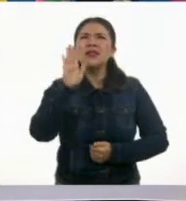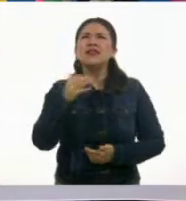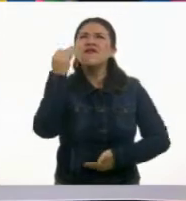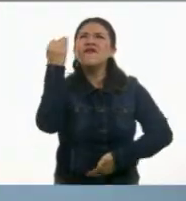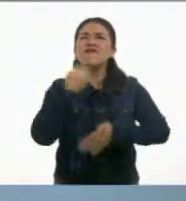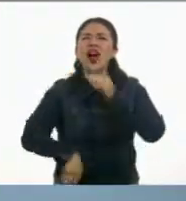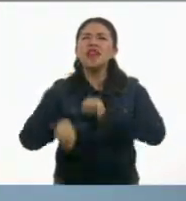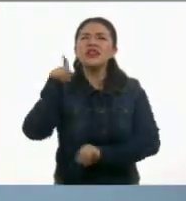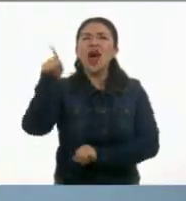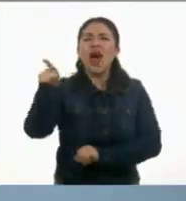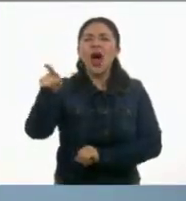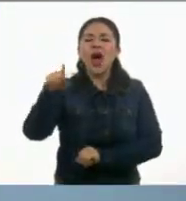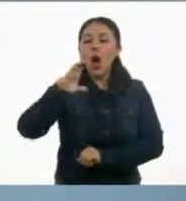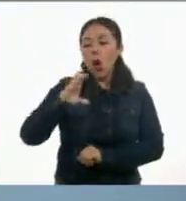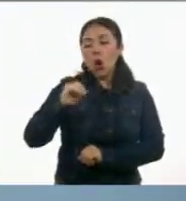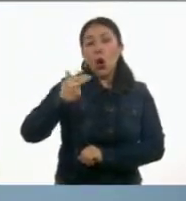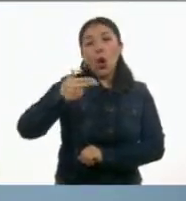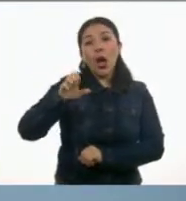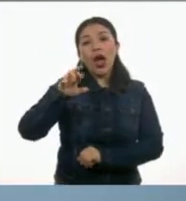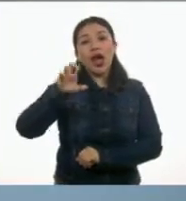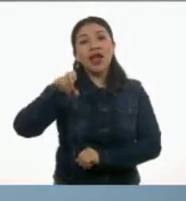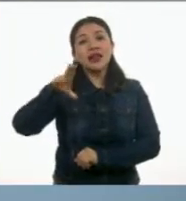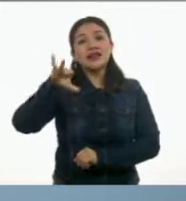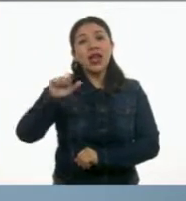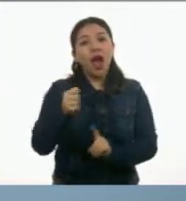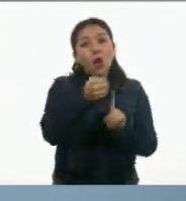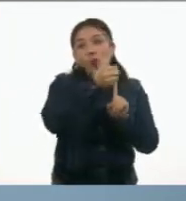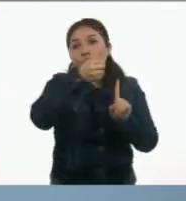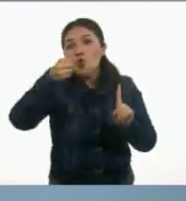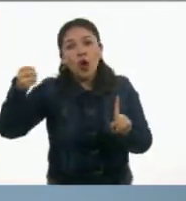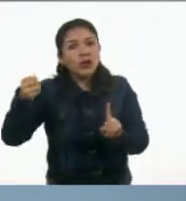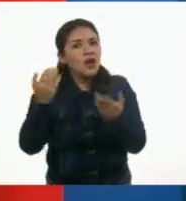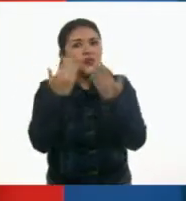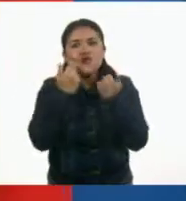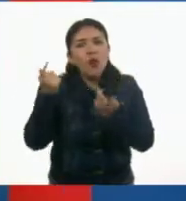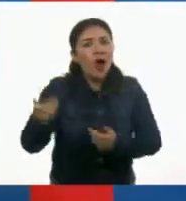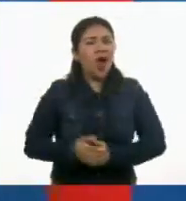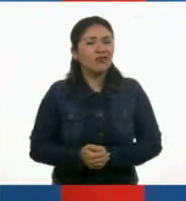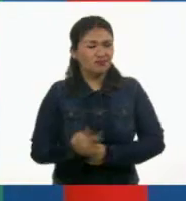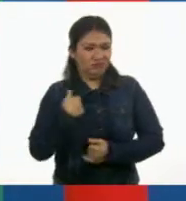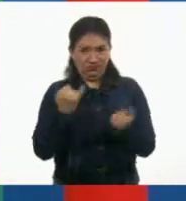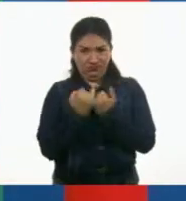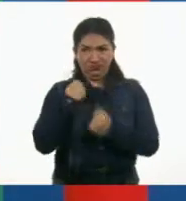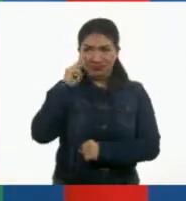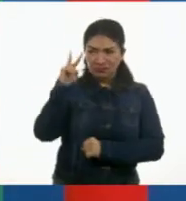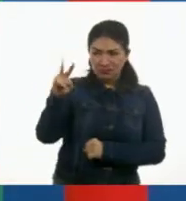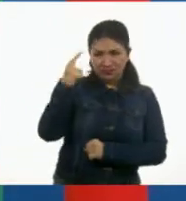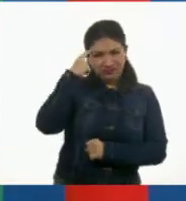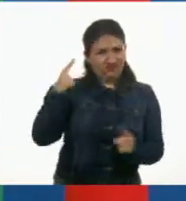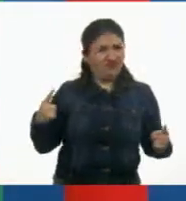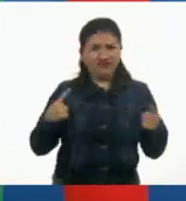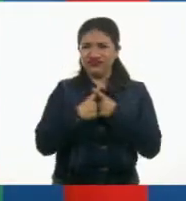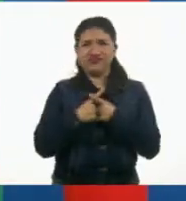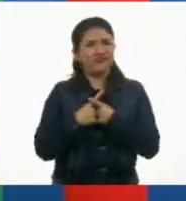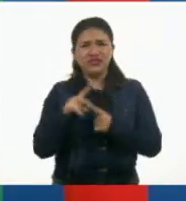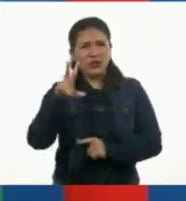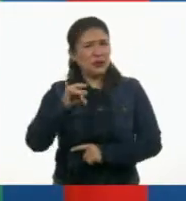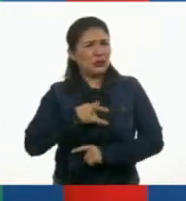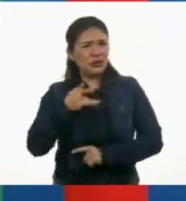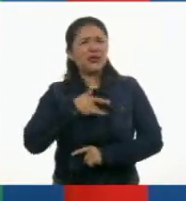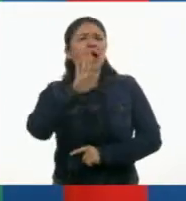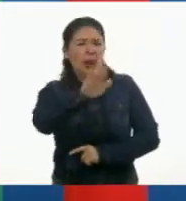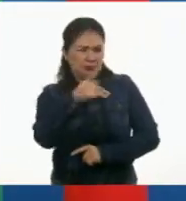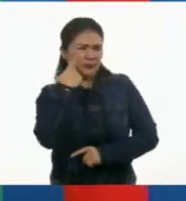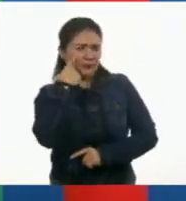dice? Coherencia. Ah, sí, sí, coherencia. No, y a mí tampoco. No me suena nada bien. Pero mire,